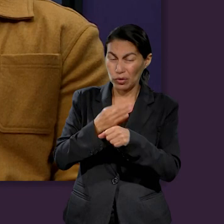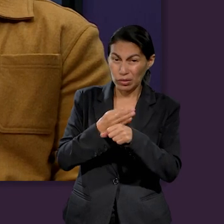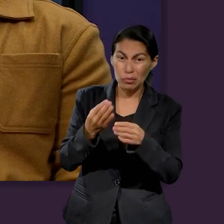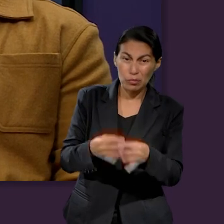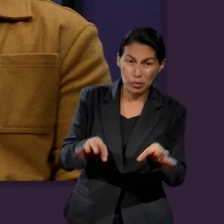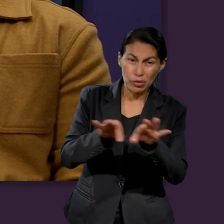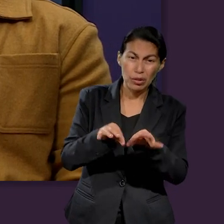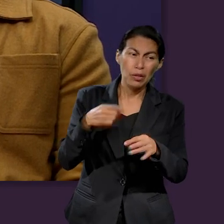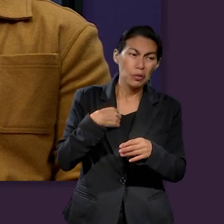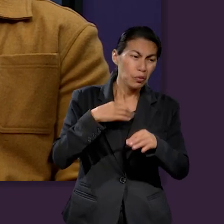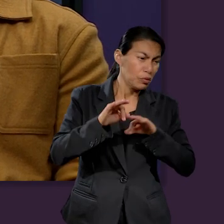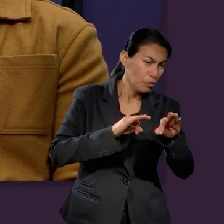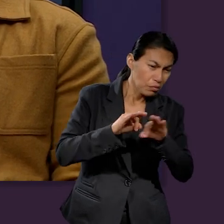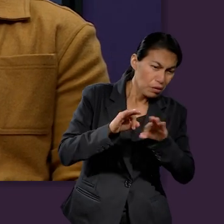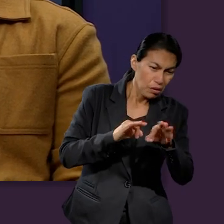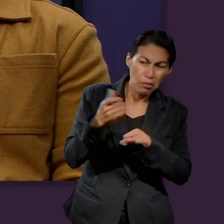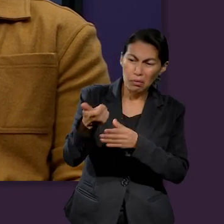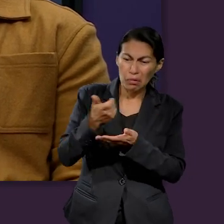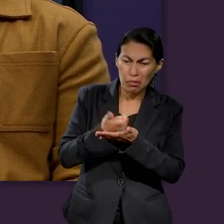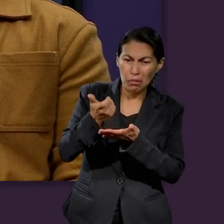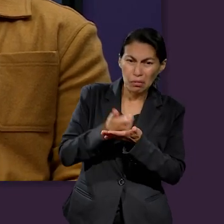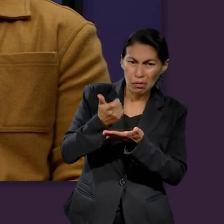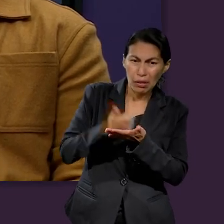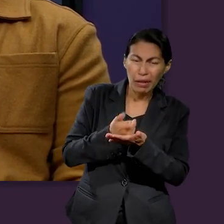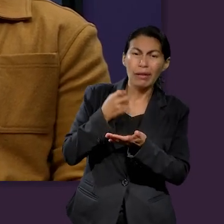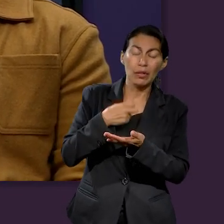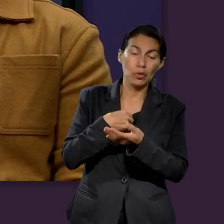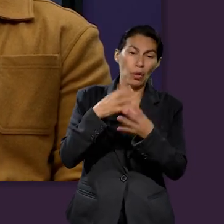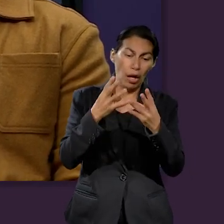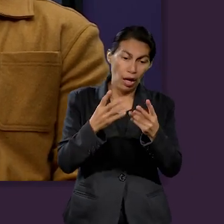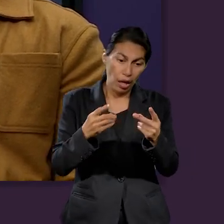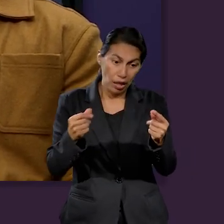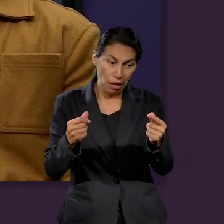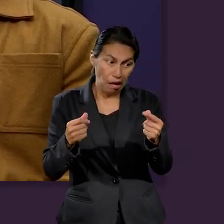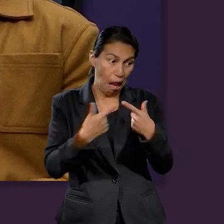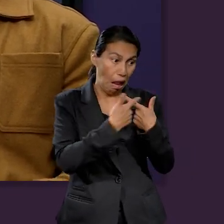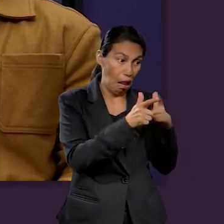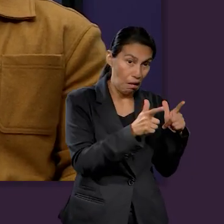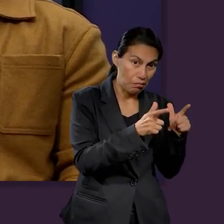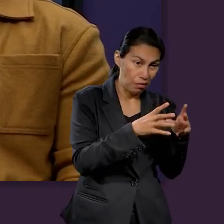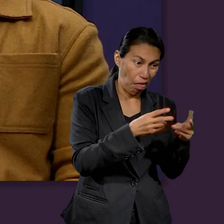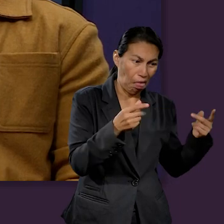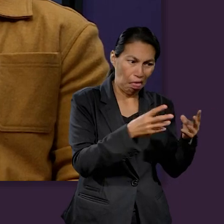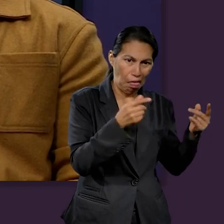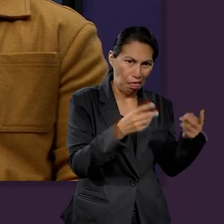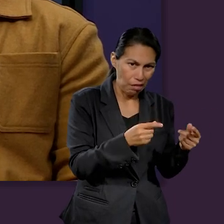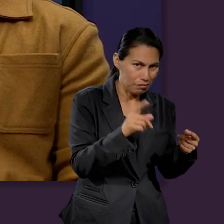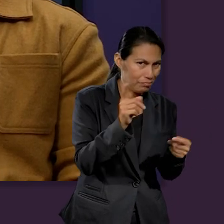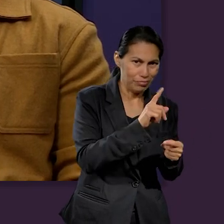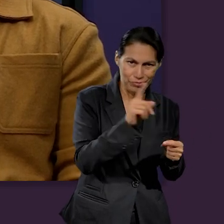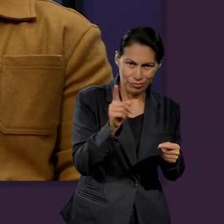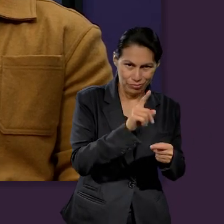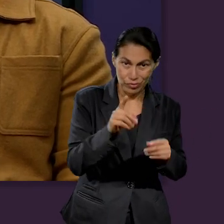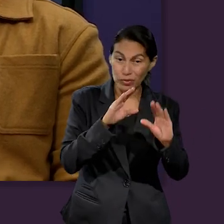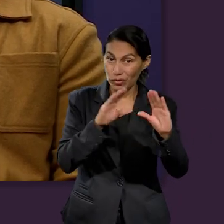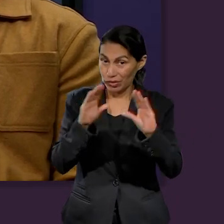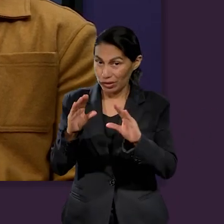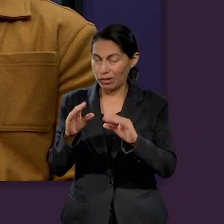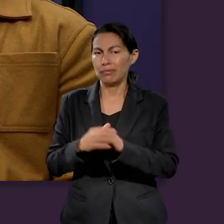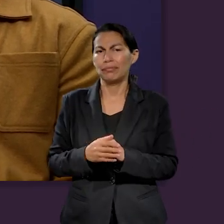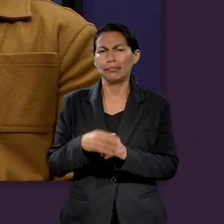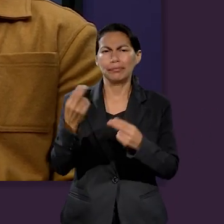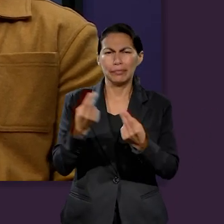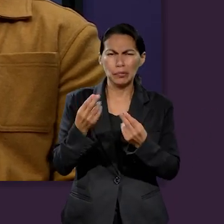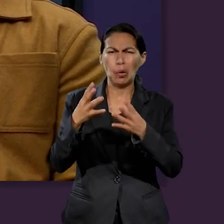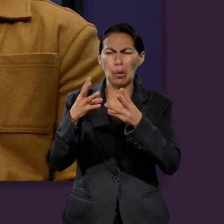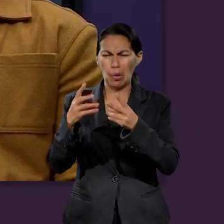es muy importante para nuestra vida, así más uno que es empleado o empieza a tener ingresos, pues tener un presupuesto, ¿no? Y no gastar más de lo que uno no tiene, porque